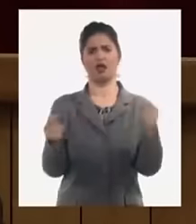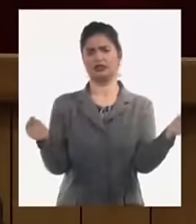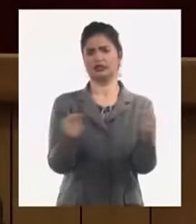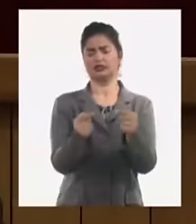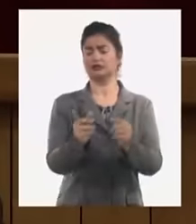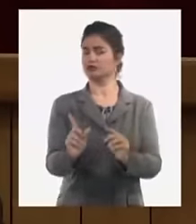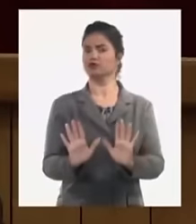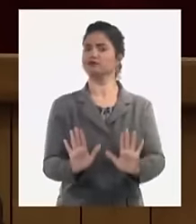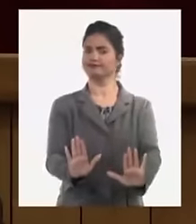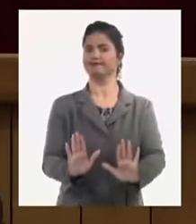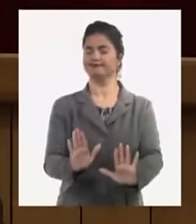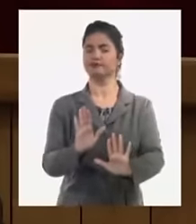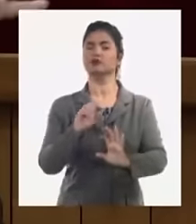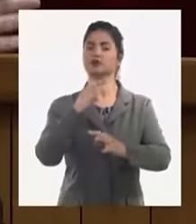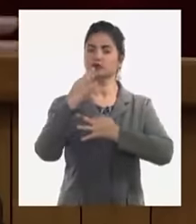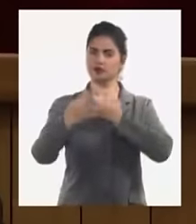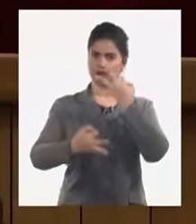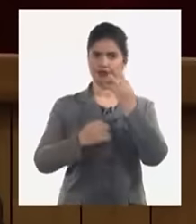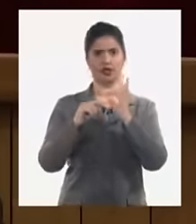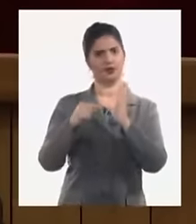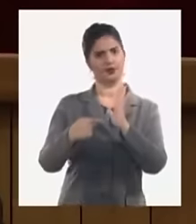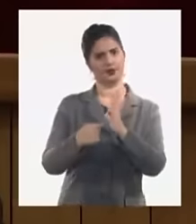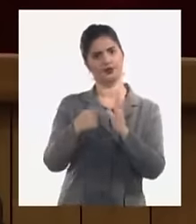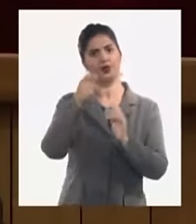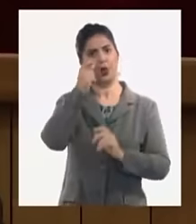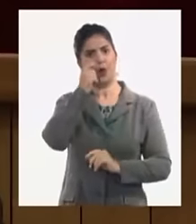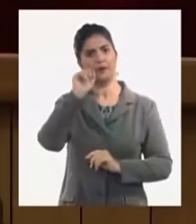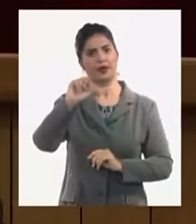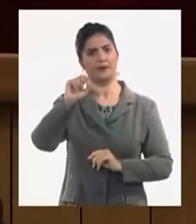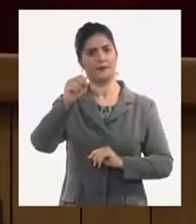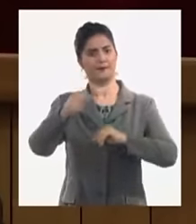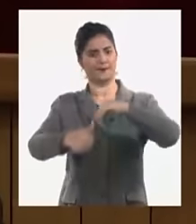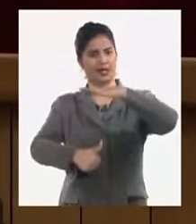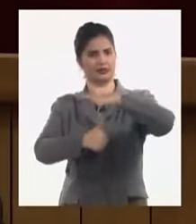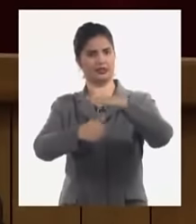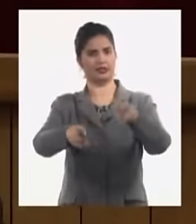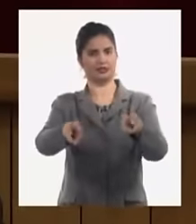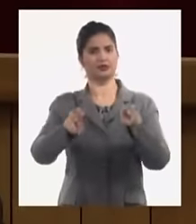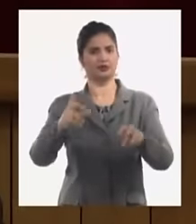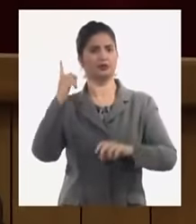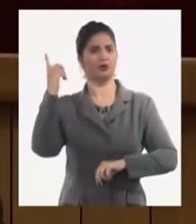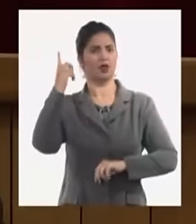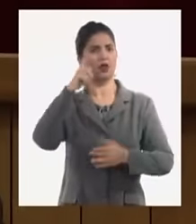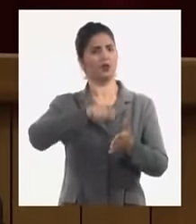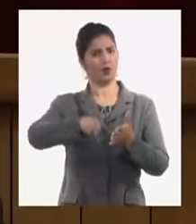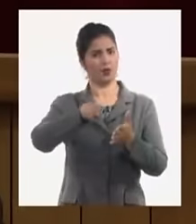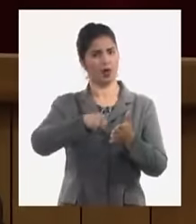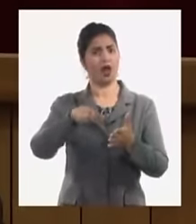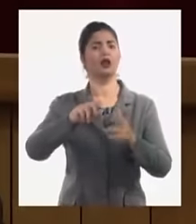ratificar aquí y el presidente lo ha dicho en otros escenarios que nosotros